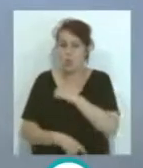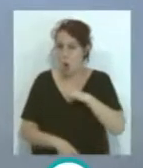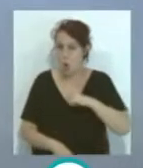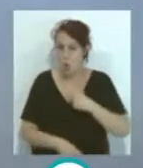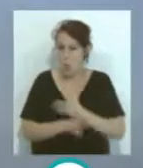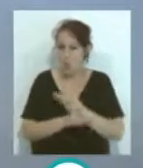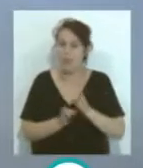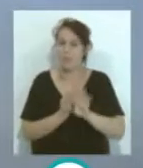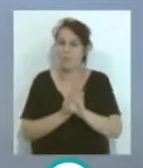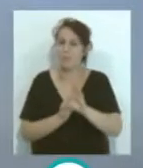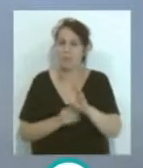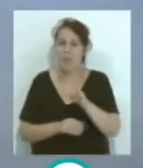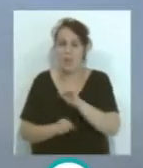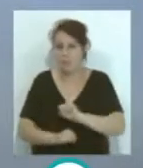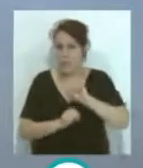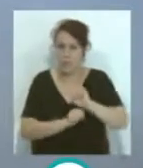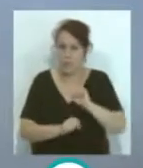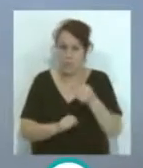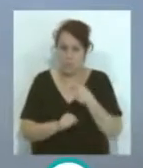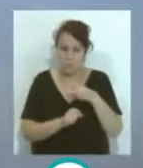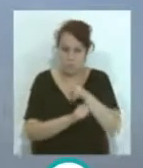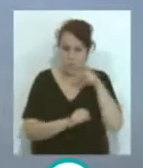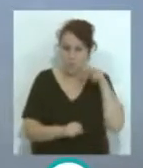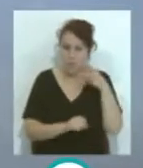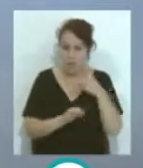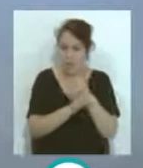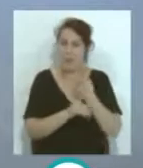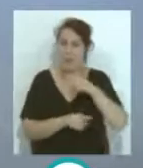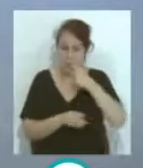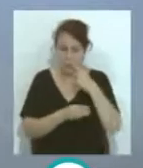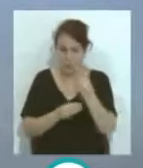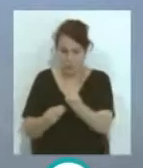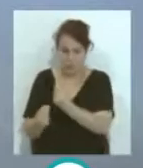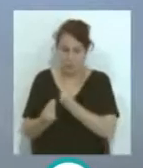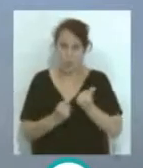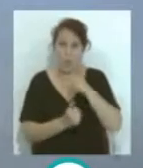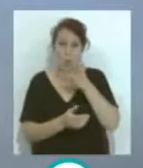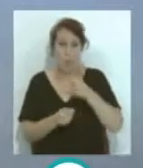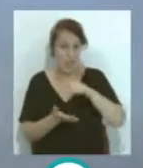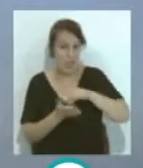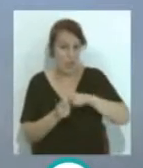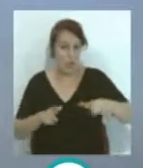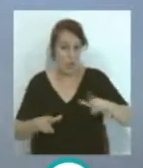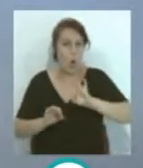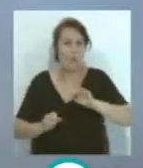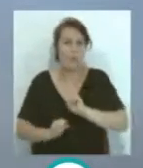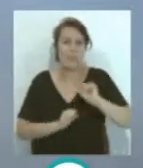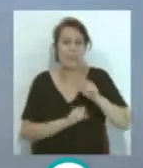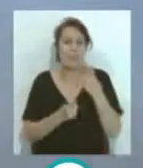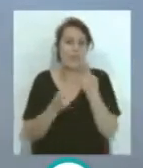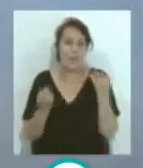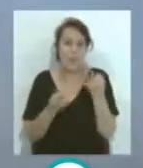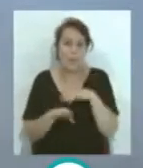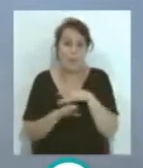excepcional... ...aparte de una visión de juego... ...y sobre todo intuición... ...porque lo que hace falta muchas veces... ...en los centrocampistas o en los defensas... ...para